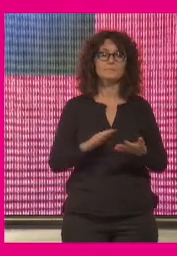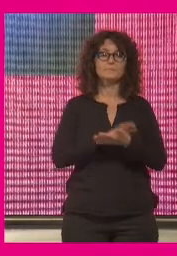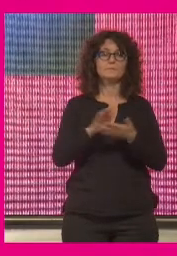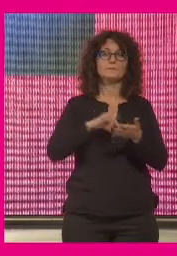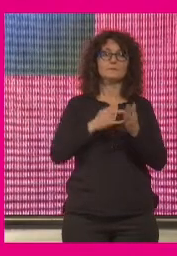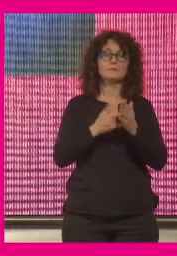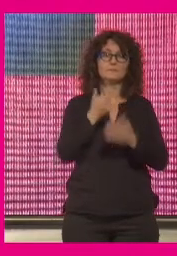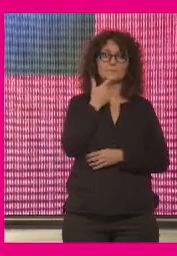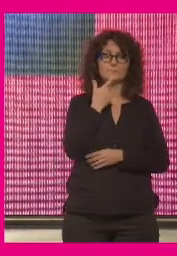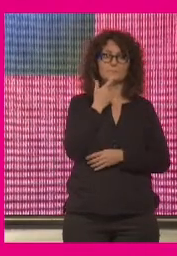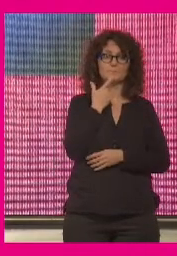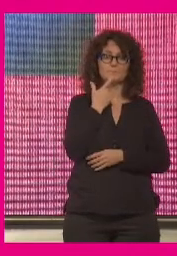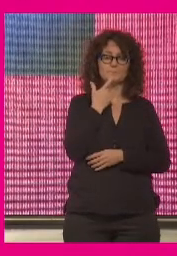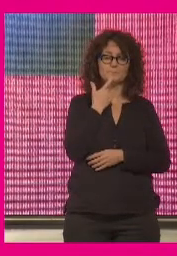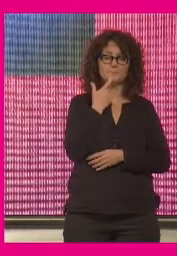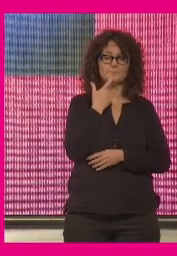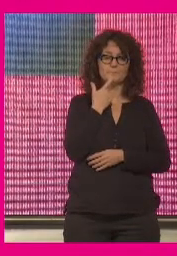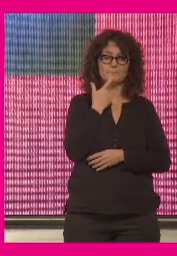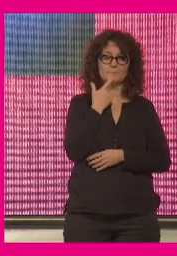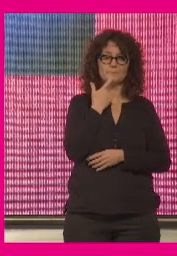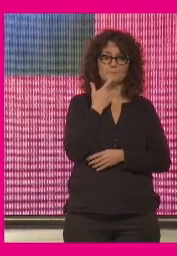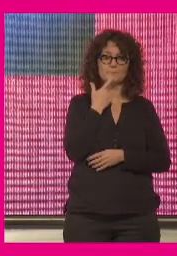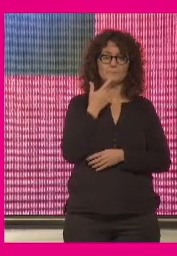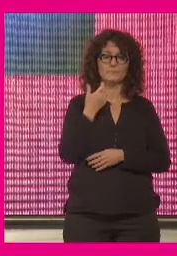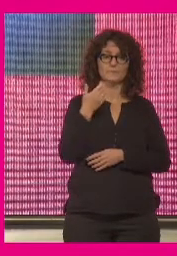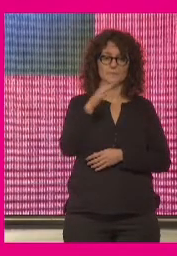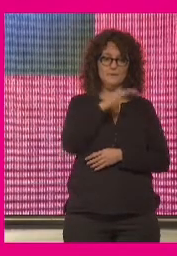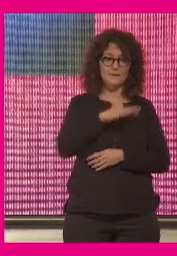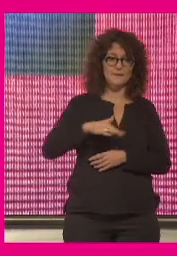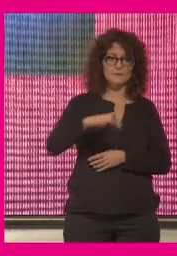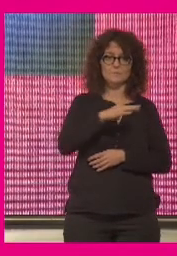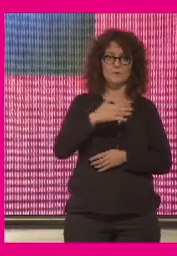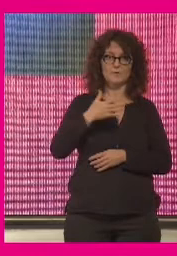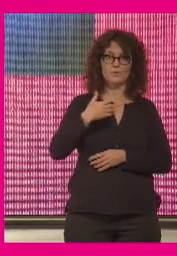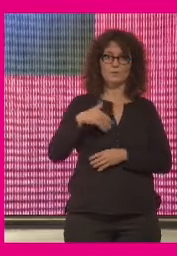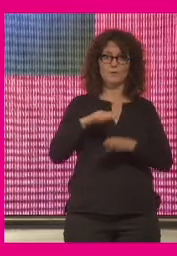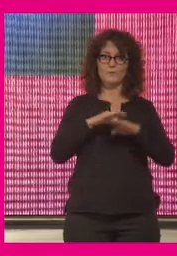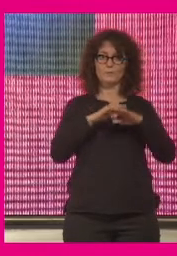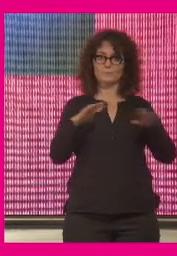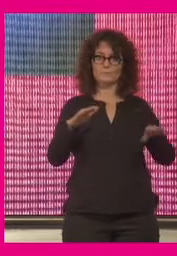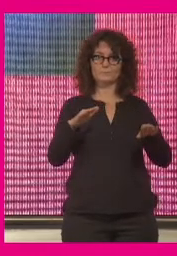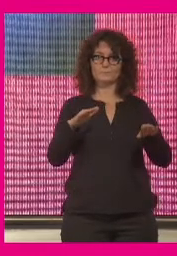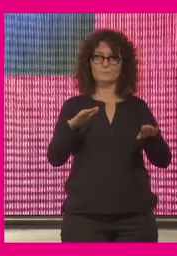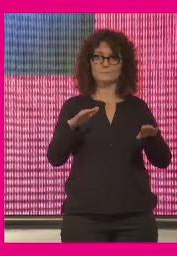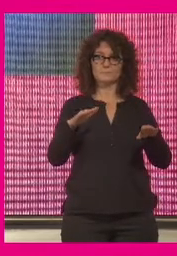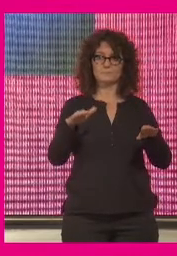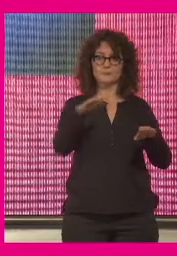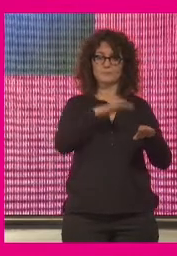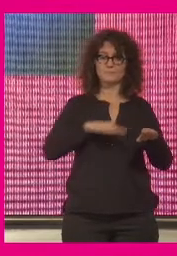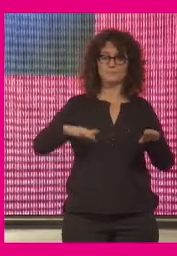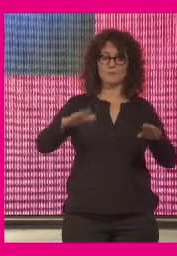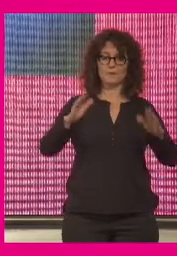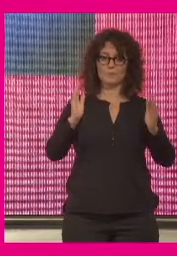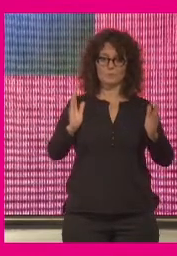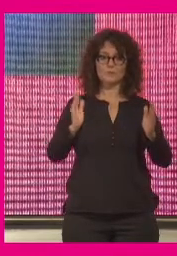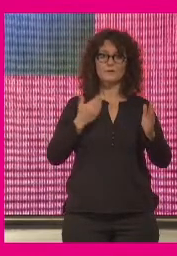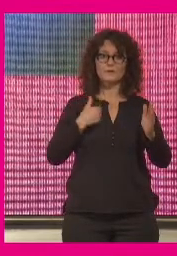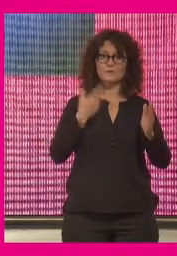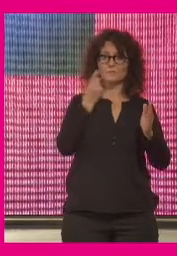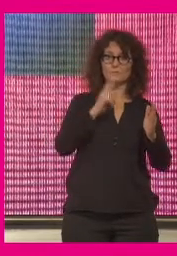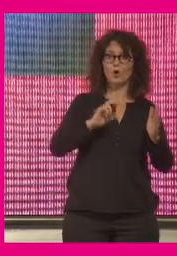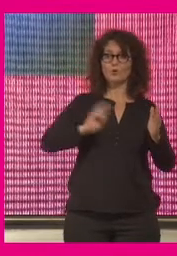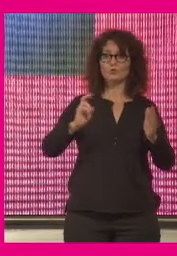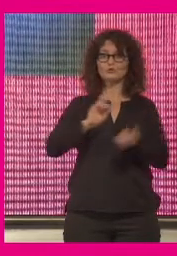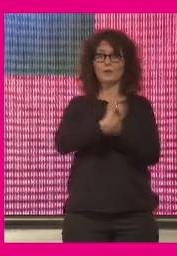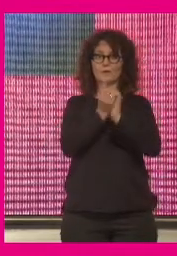extremas que decían ya con esto ya nos hemos cargado el espacio los lugares ya el lugar el espacio concreto no tiene ningún sentido y